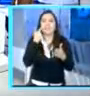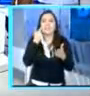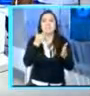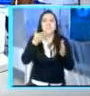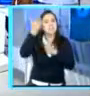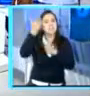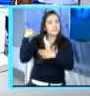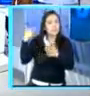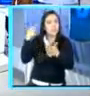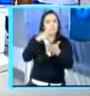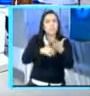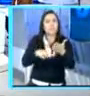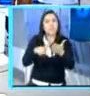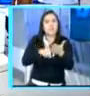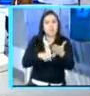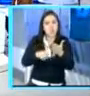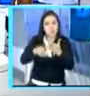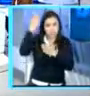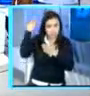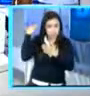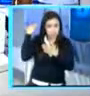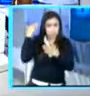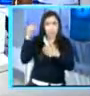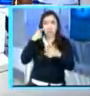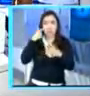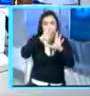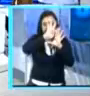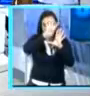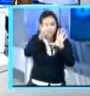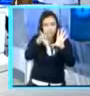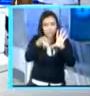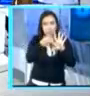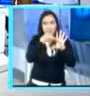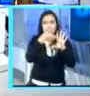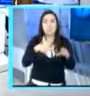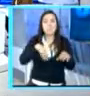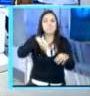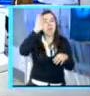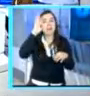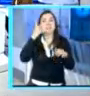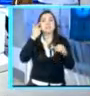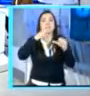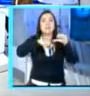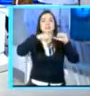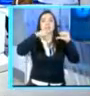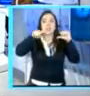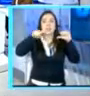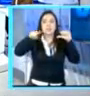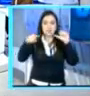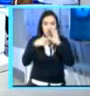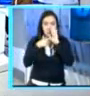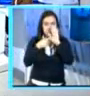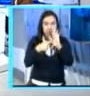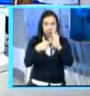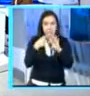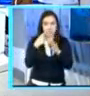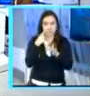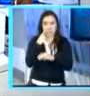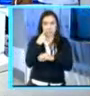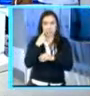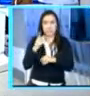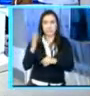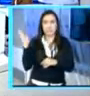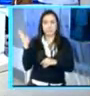alcaldías. Y vamos a ver dónde se llevaron los integrantes del FSN Nación,